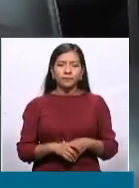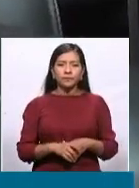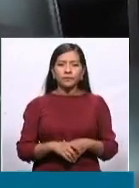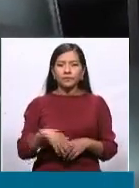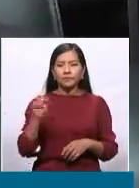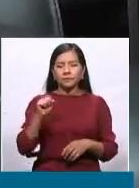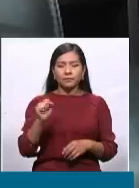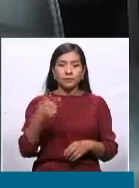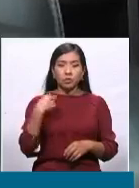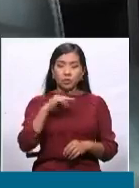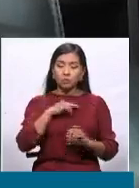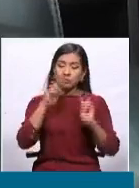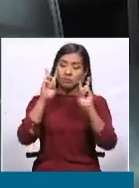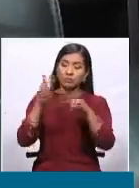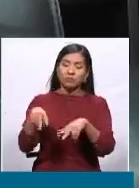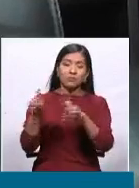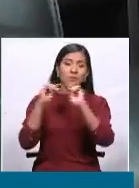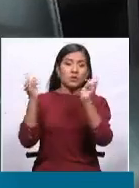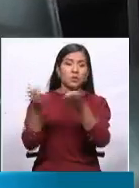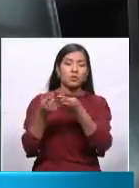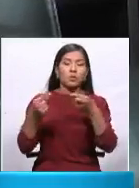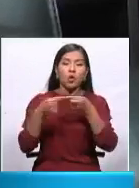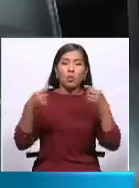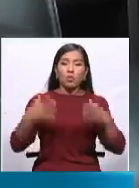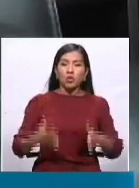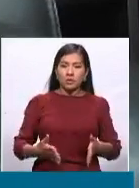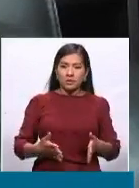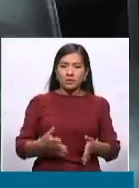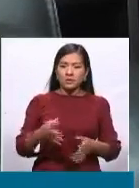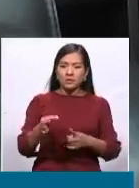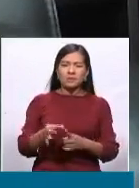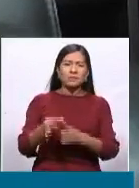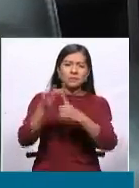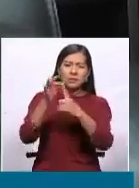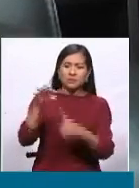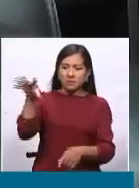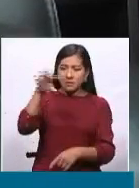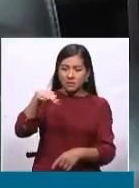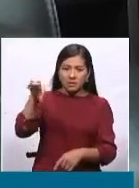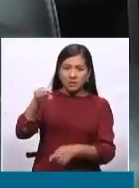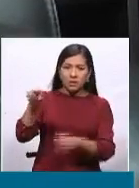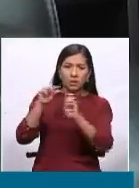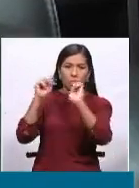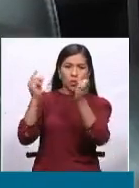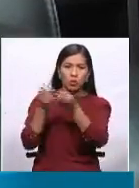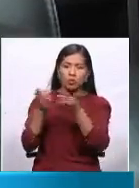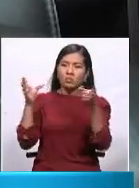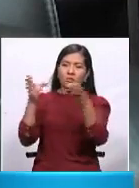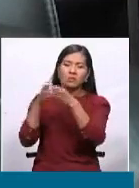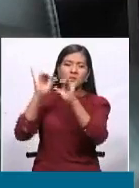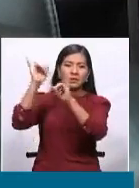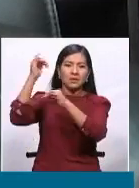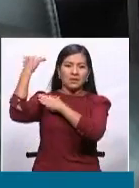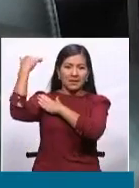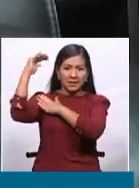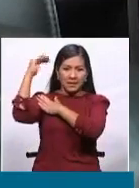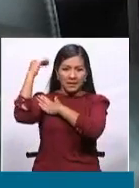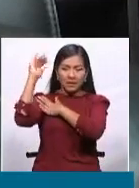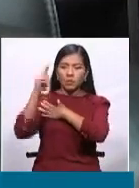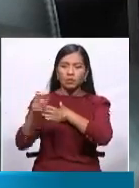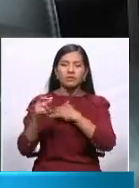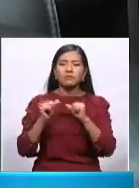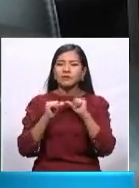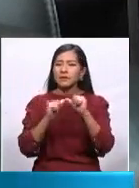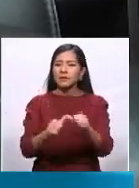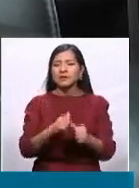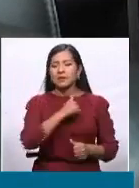La oposición, principalmente un segmento que está radicalizado en Santa Cruz, se mantenga